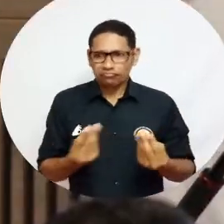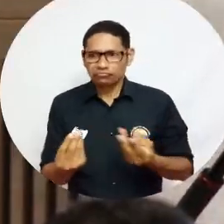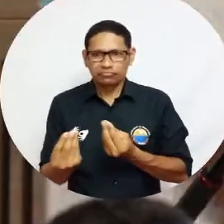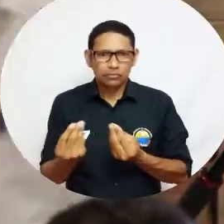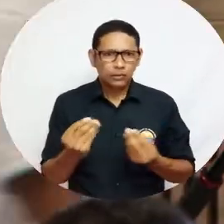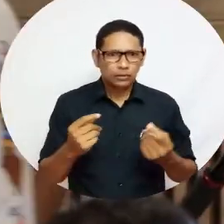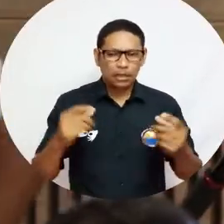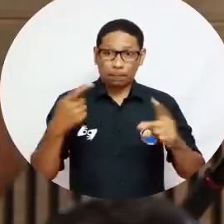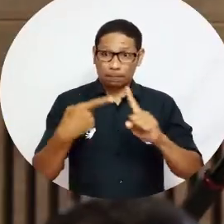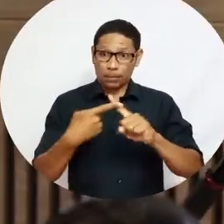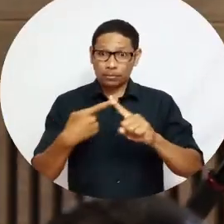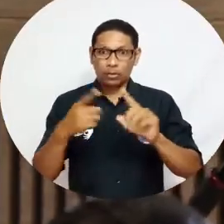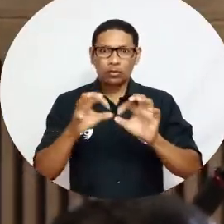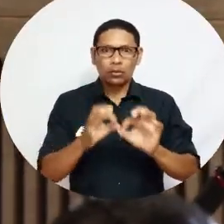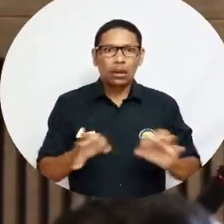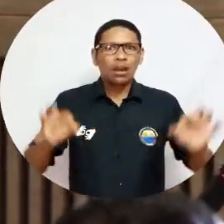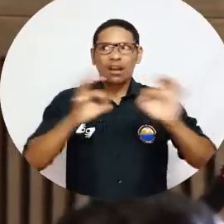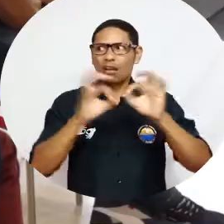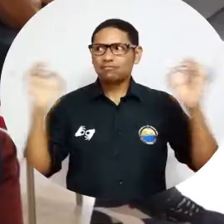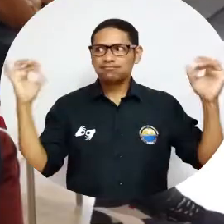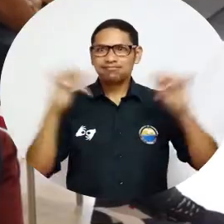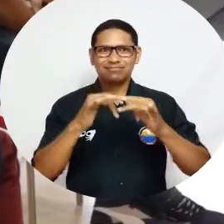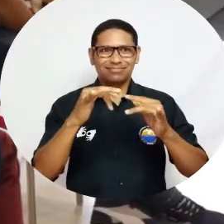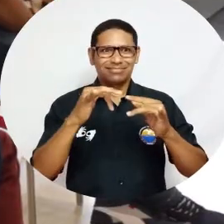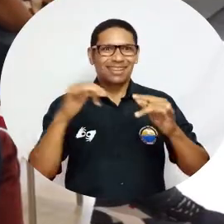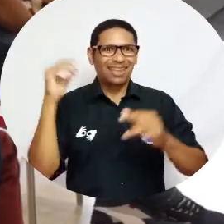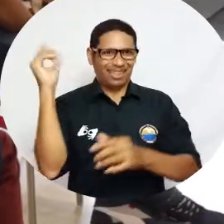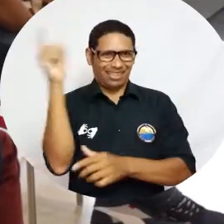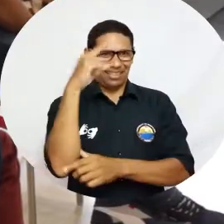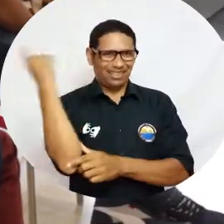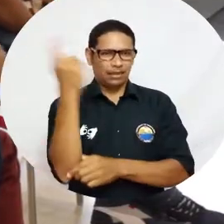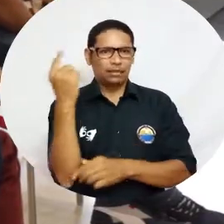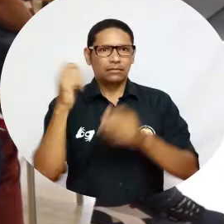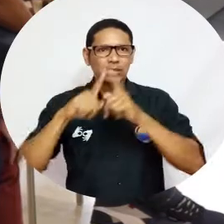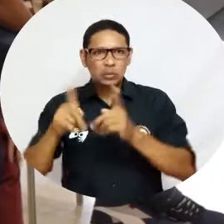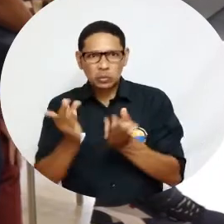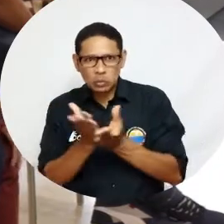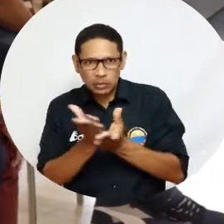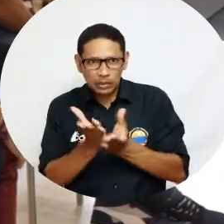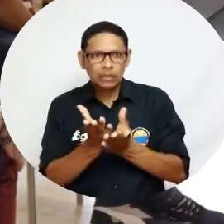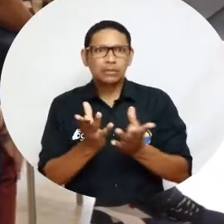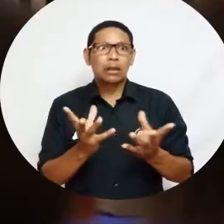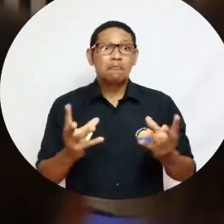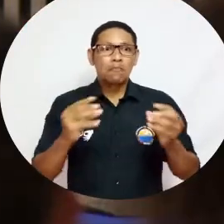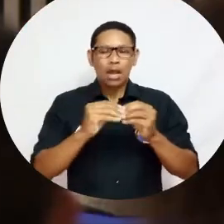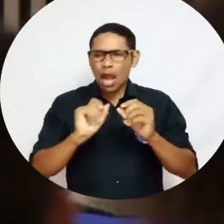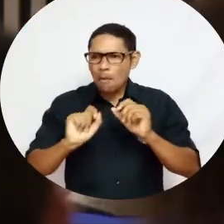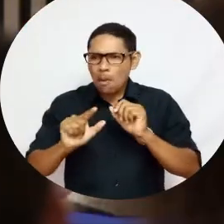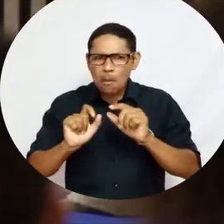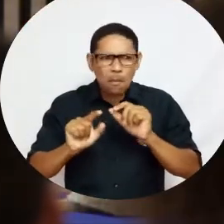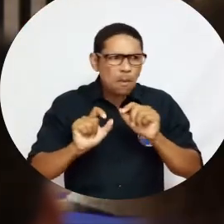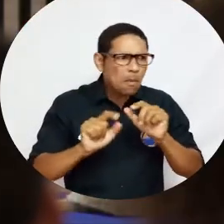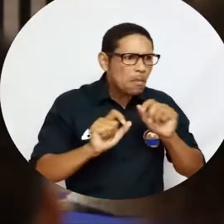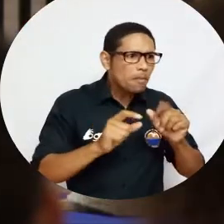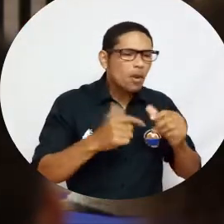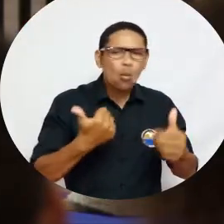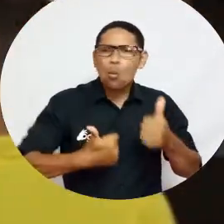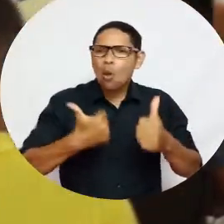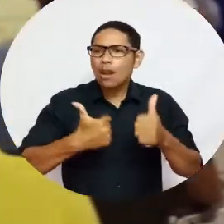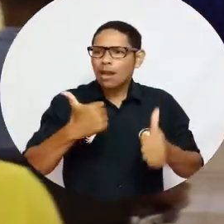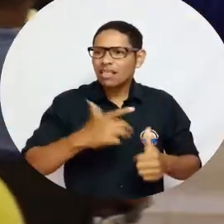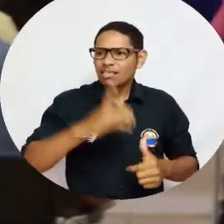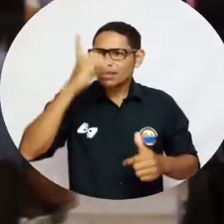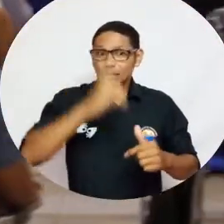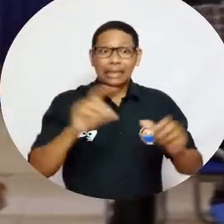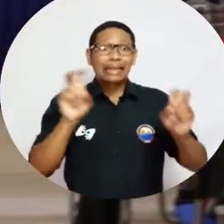Llegamos básicamente a dos conclusiones. Primero, la realización de una asamblea general por parte de los estudiantes. Y segundo, una gran consulta donde